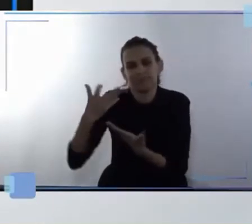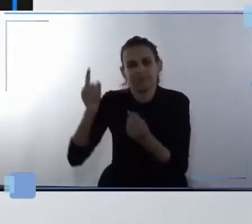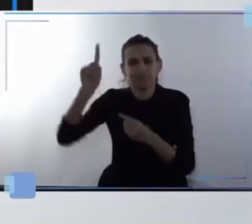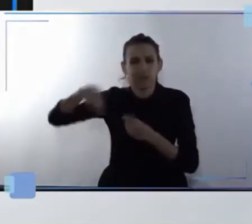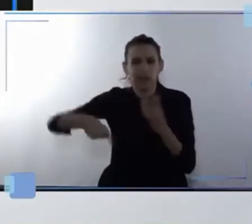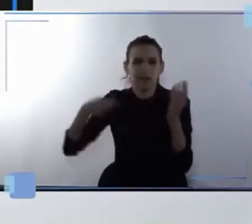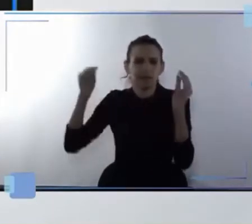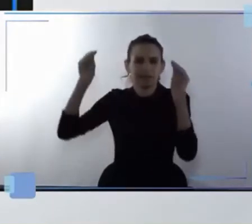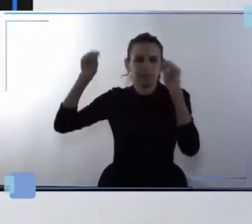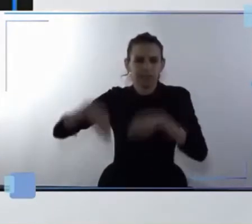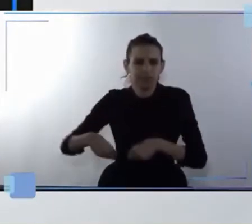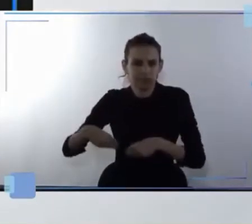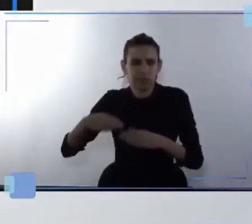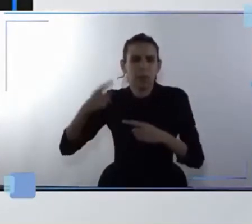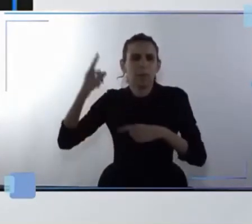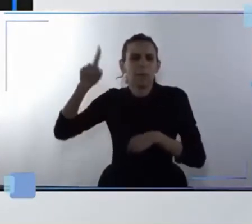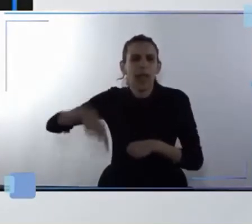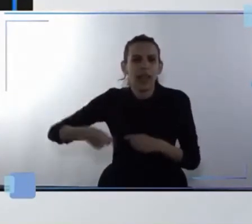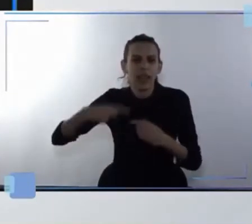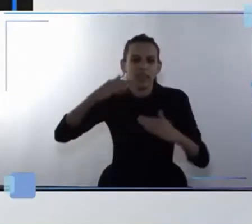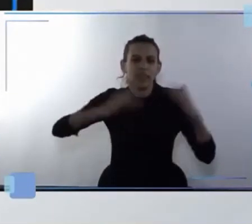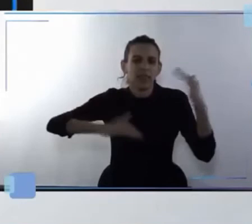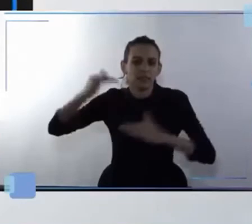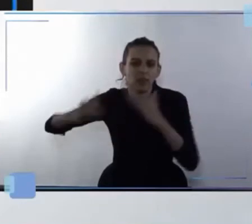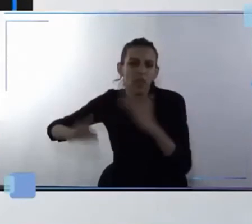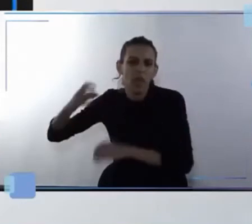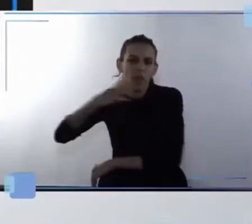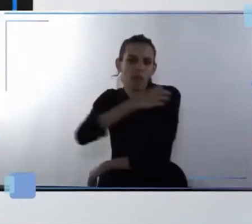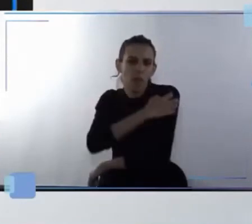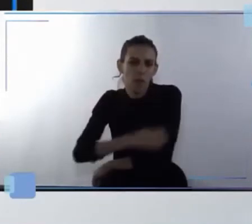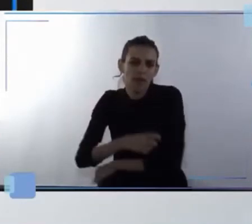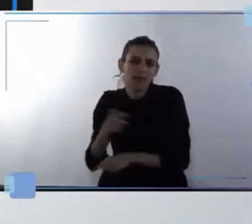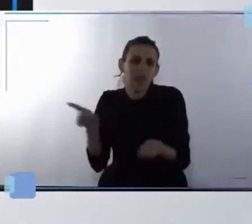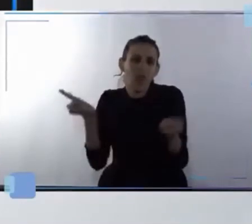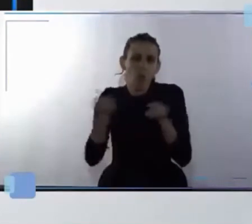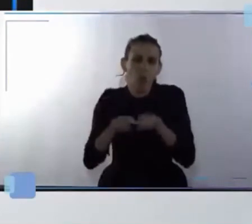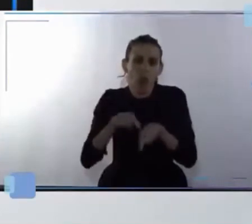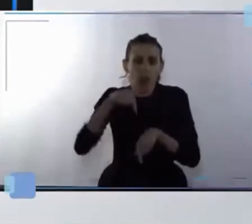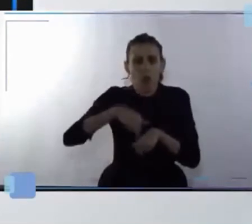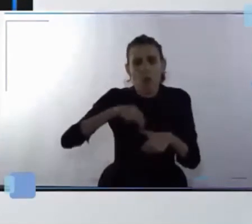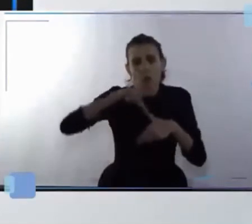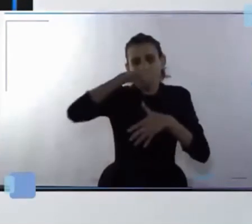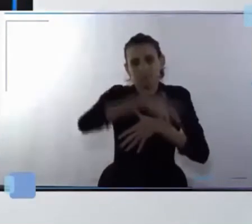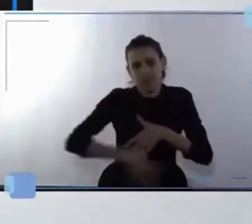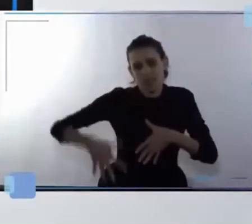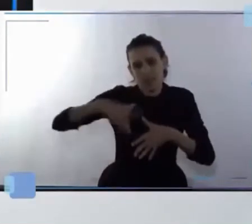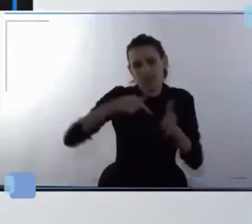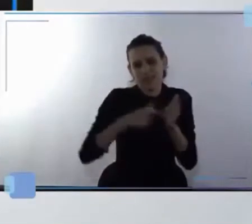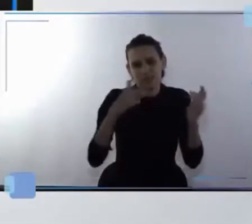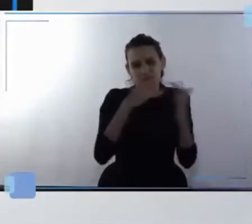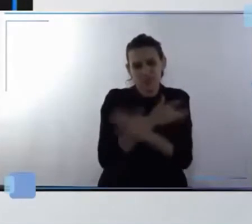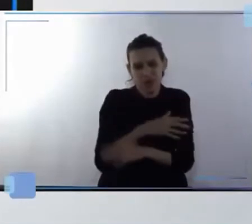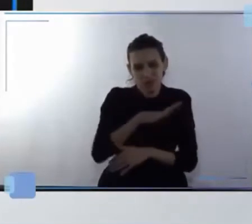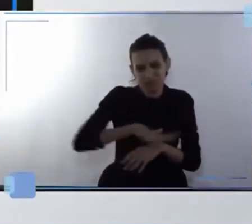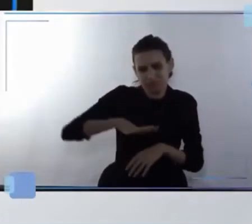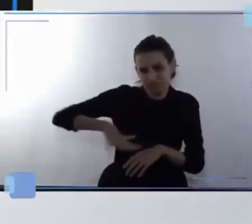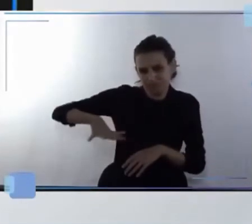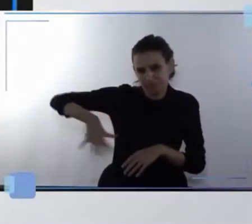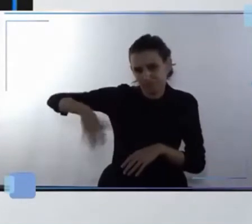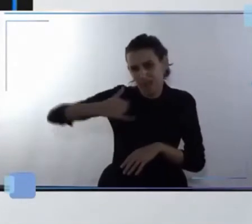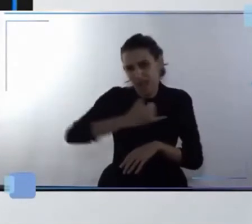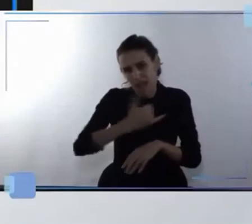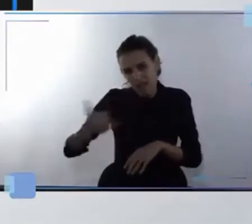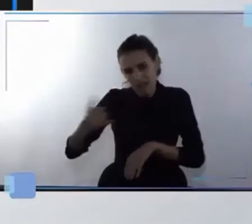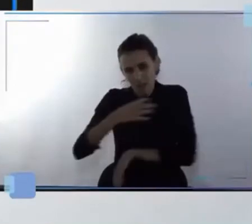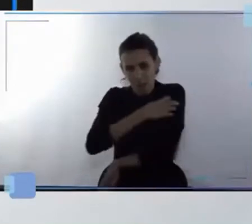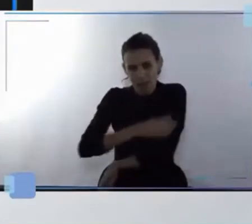desigualdad y pobreza como tenemos en nuestras ciudades latinoamericanas. Una ciudad inclusiva